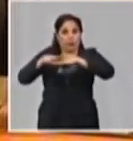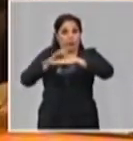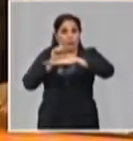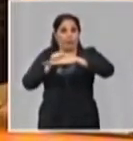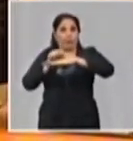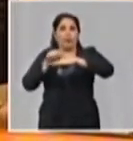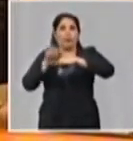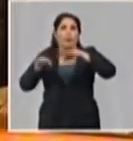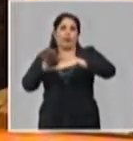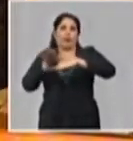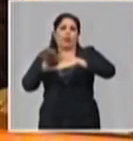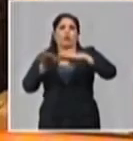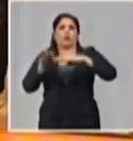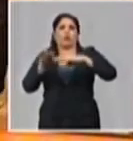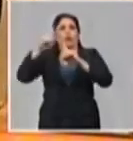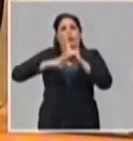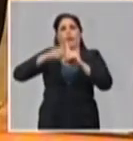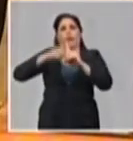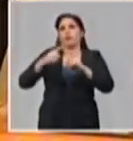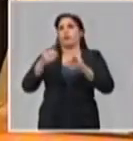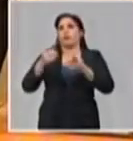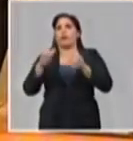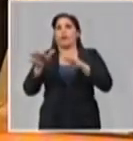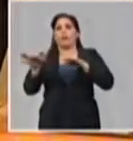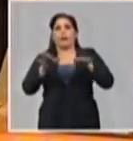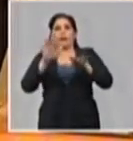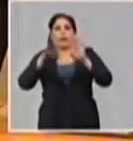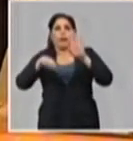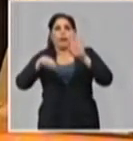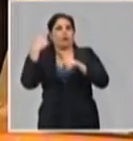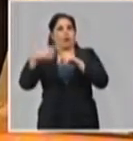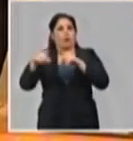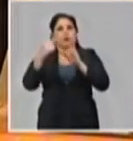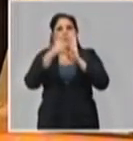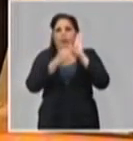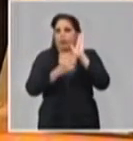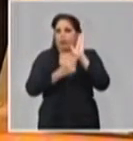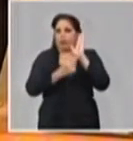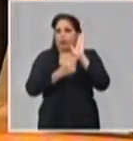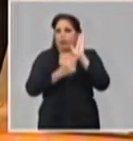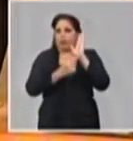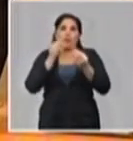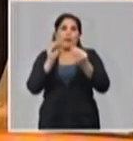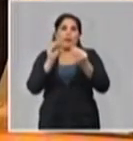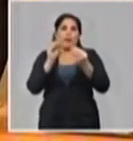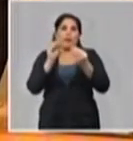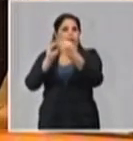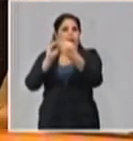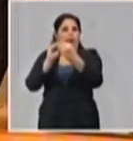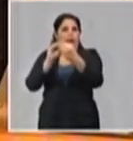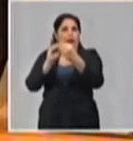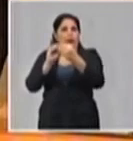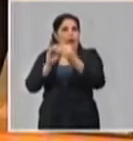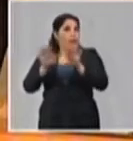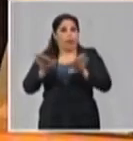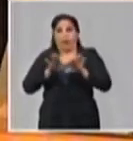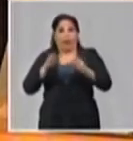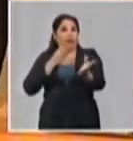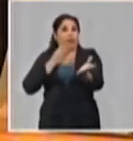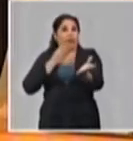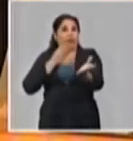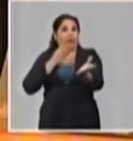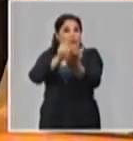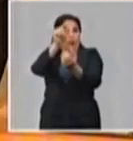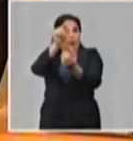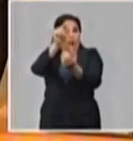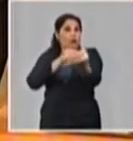cuenta las condiciones de temperatura y otros elementos y puede contraerlos de esa manera aun cuando no ha estado de manera directa